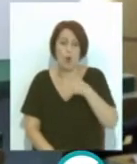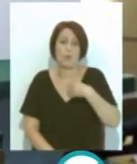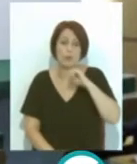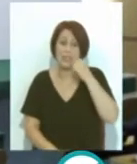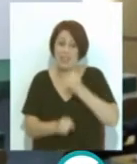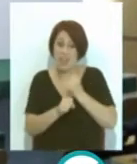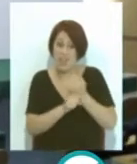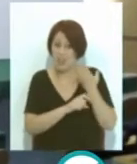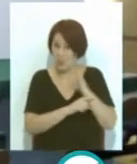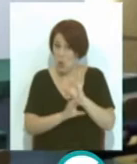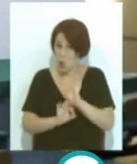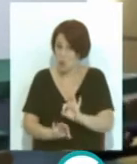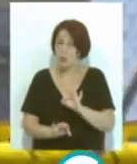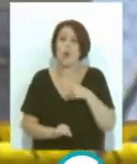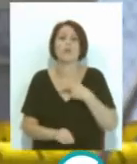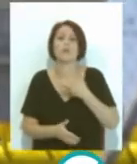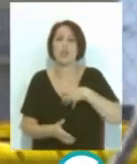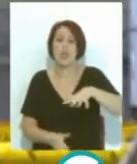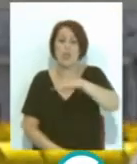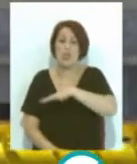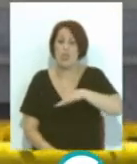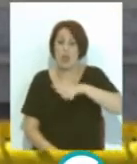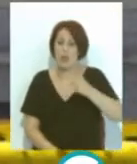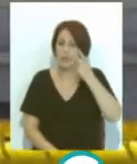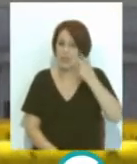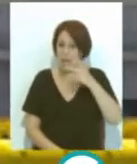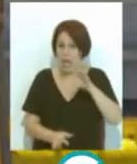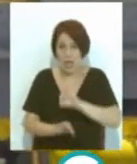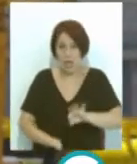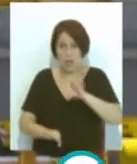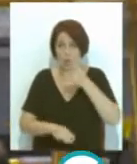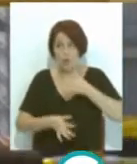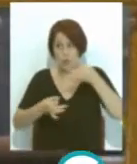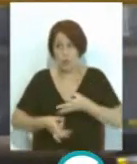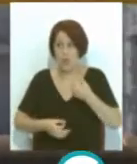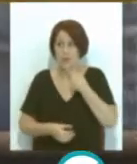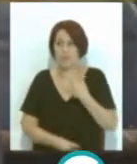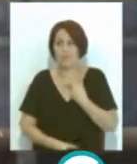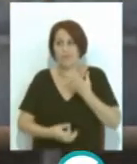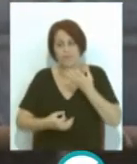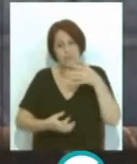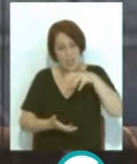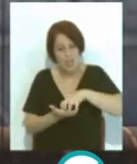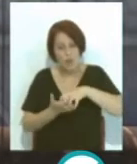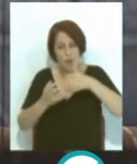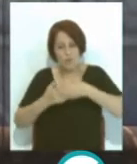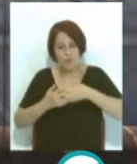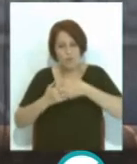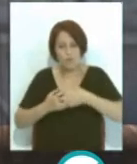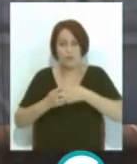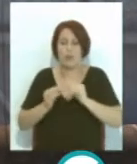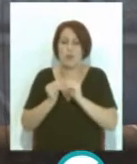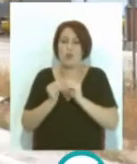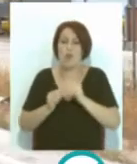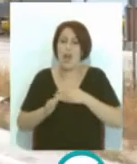que acabamos de mostrarle no ha visitado finalmente las instalaciones por motivos de seguridad, reiteraba la importancia de este Centro de Fabricación Avanzada para